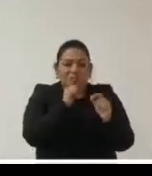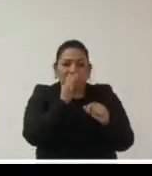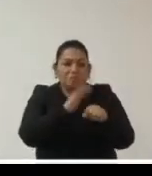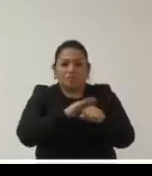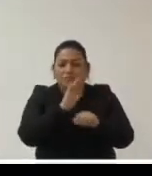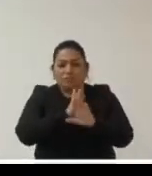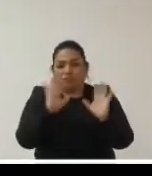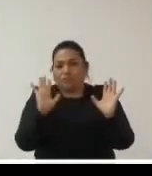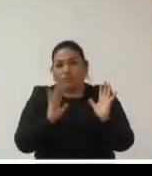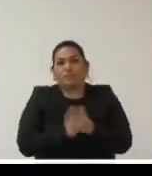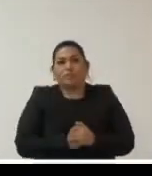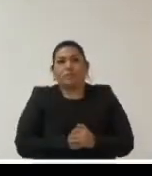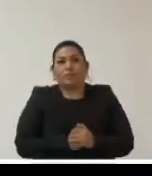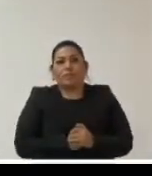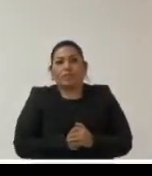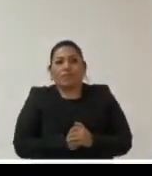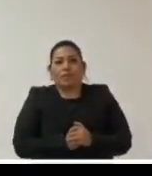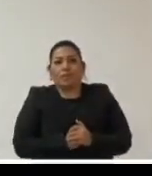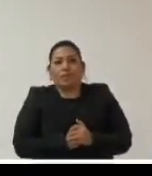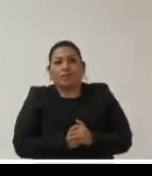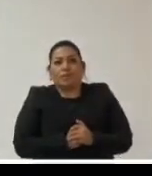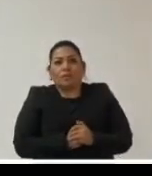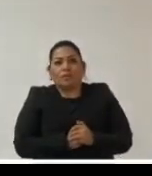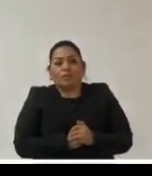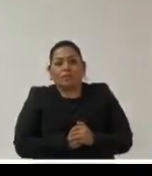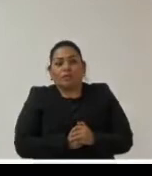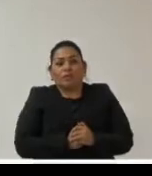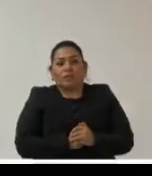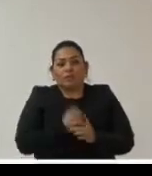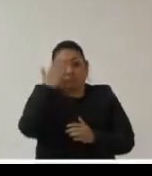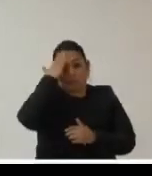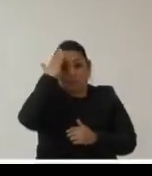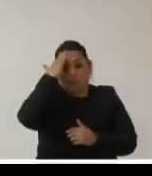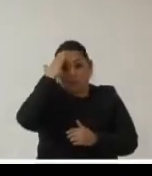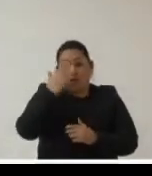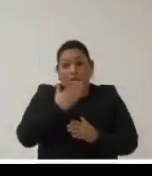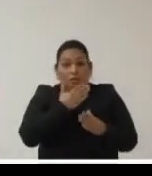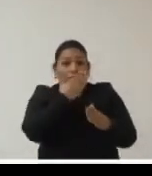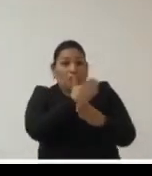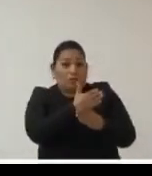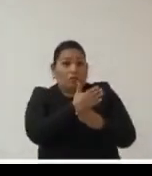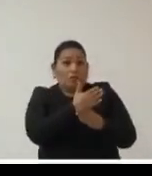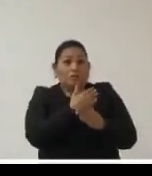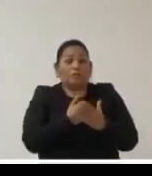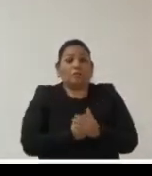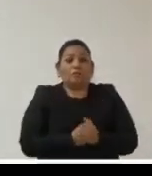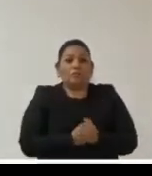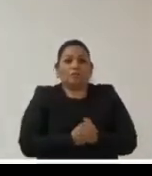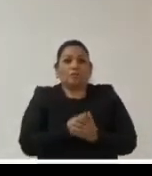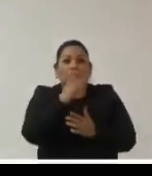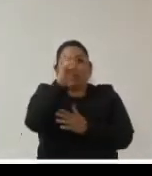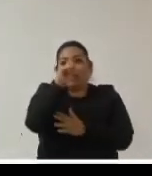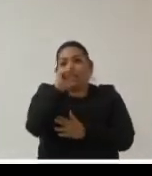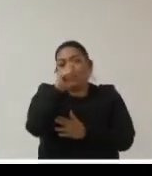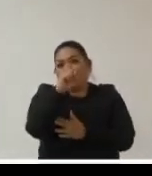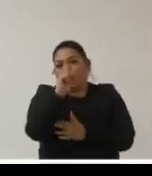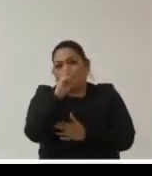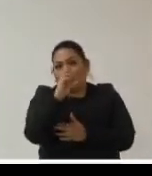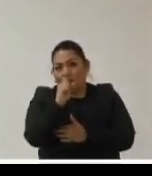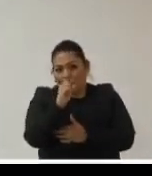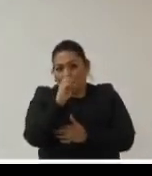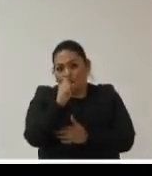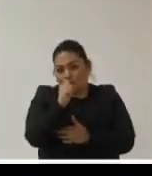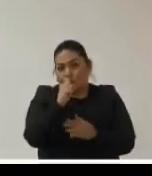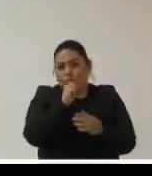y aquí todas las autoridades que fueran a aplicar datos de salud con motivo de la lucha de la